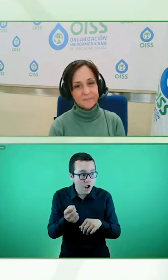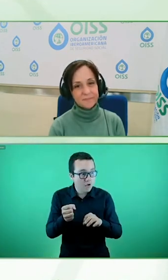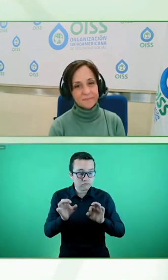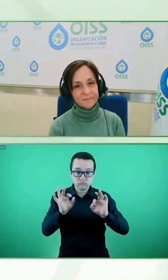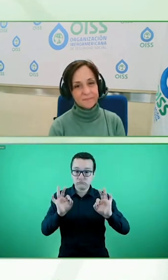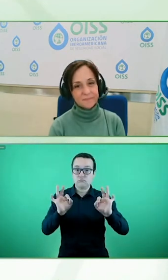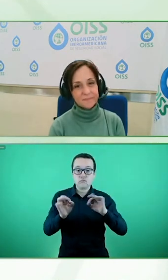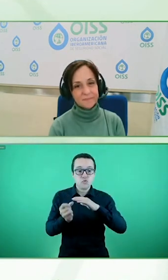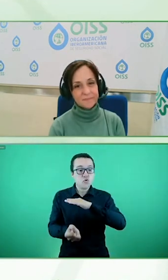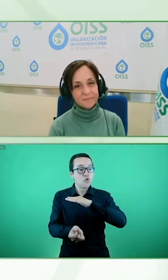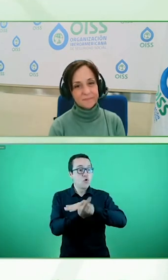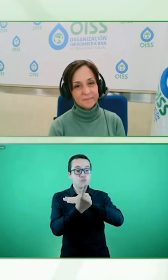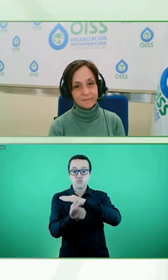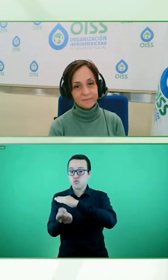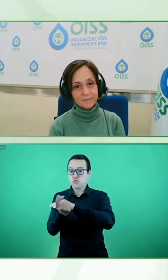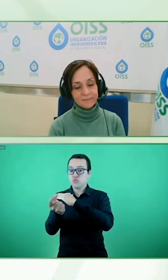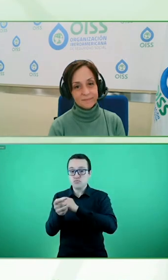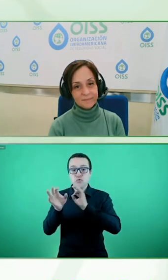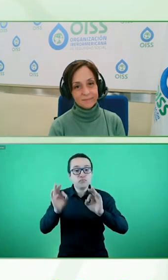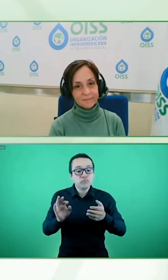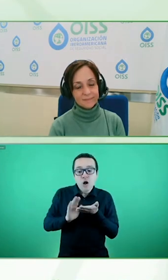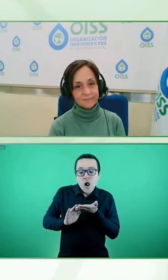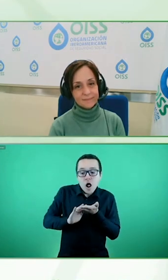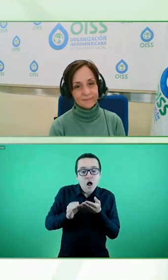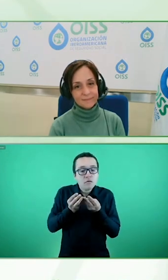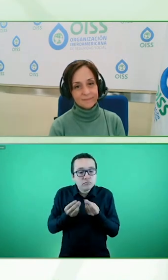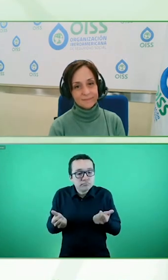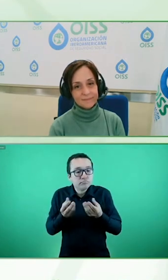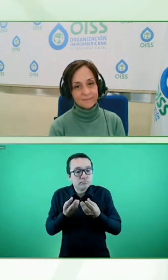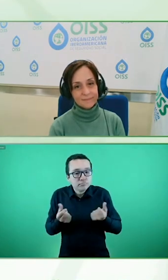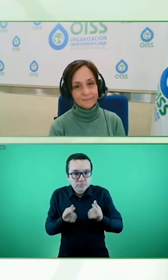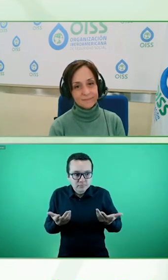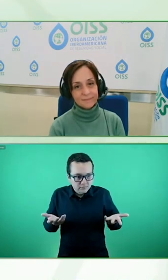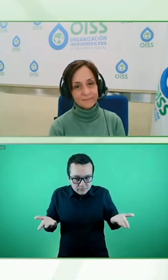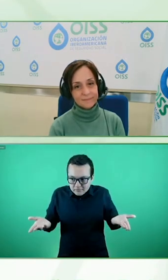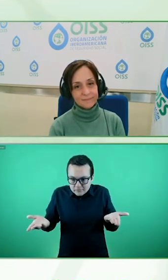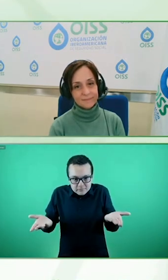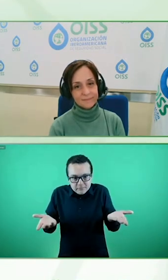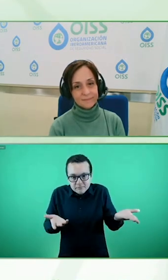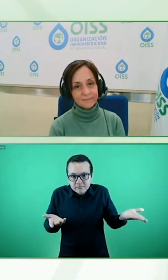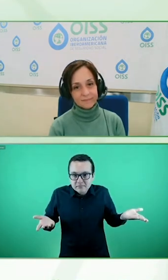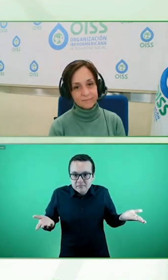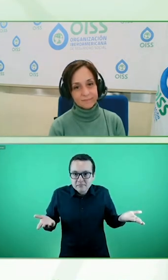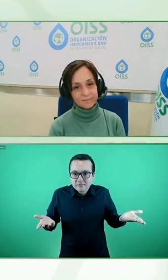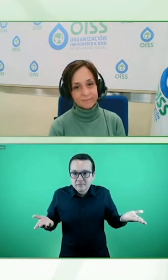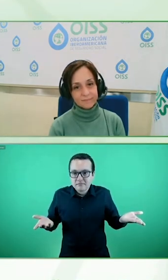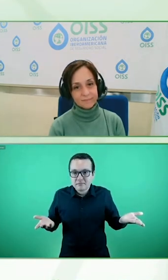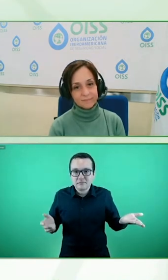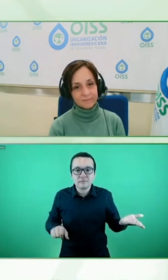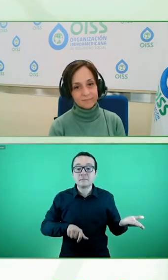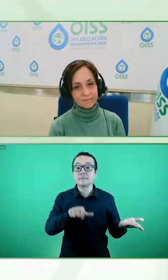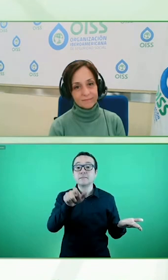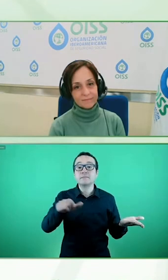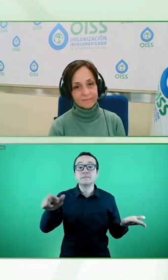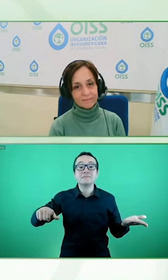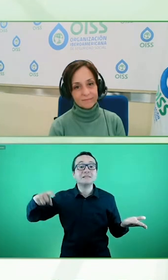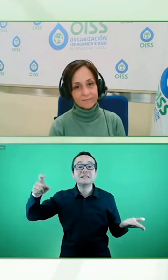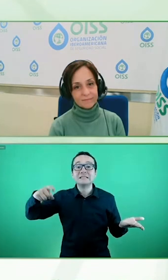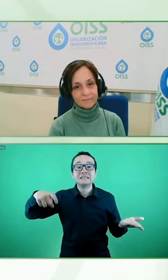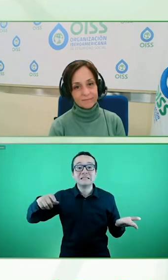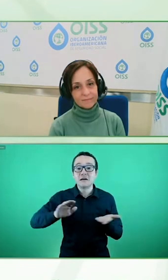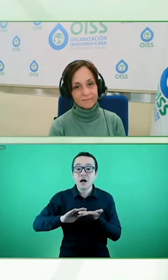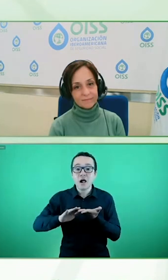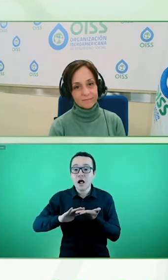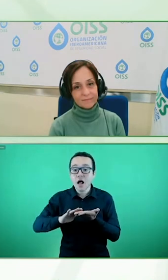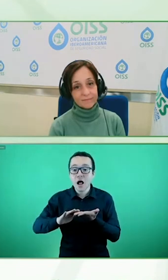soluciones para mucha gente que está necesitando que esas soluciones pasen y tal vez